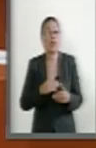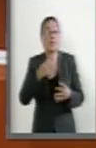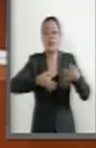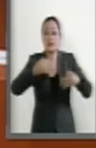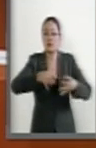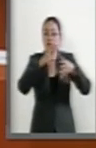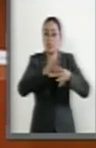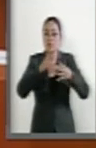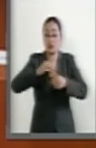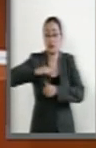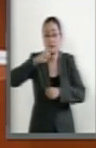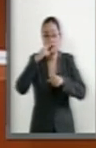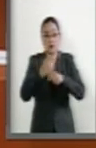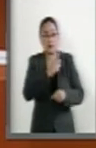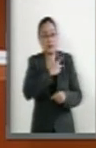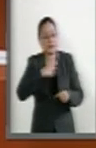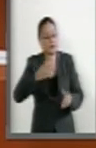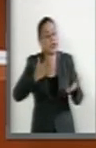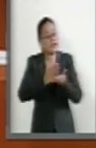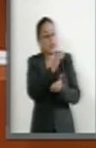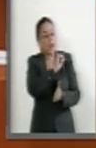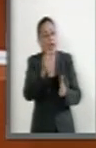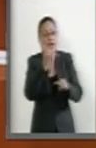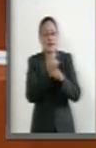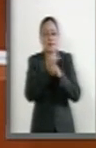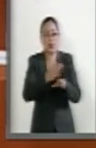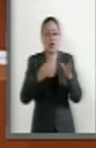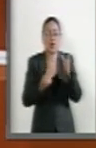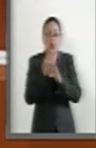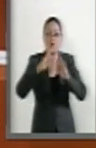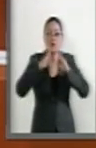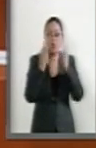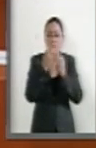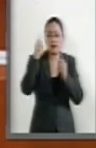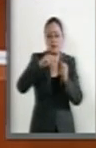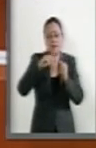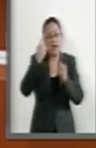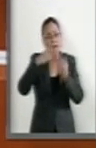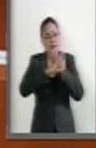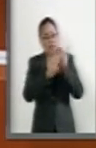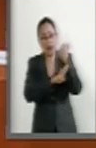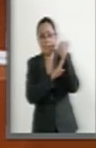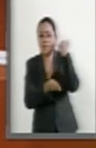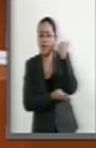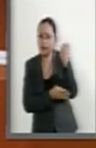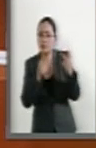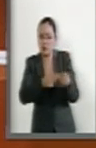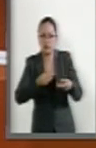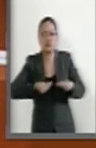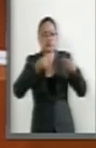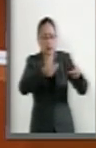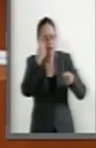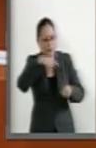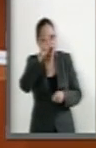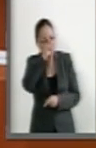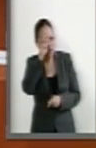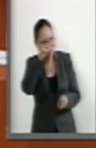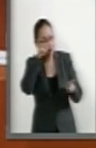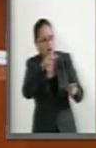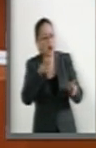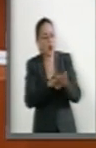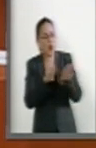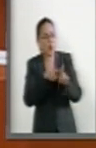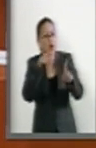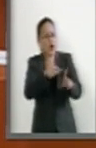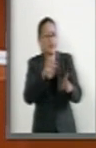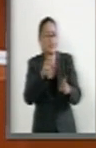garantizar a los menores el acceso a métodos anticonceptivos y proporcionar asesoría y orientación